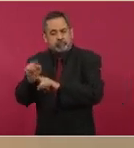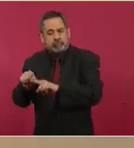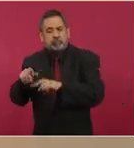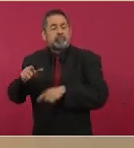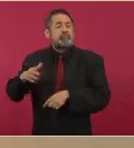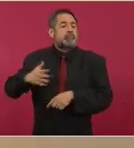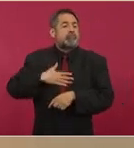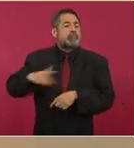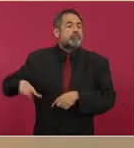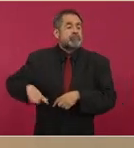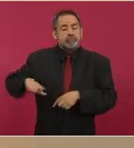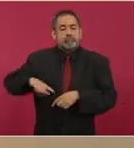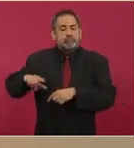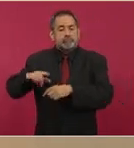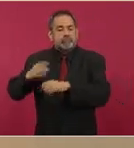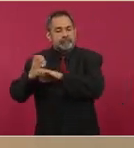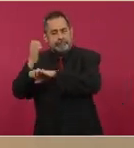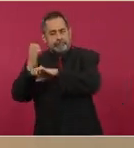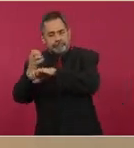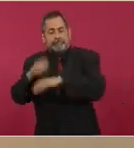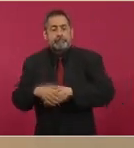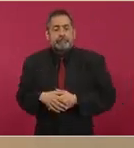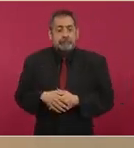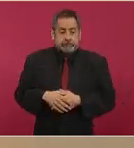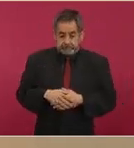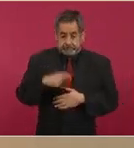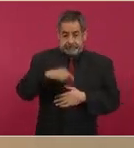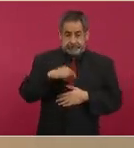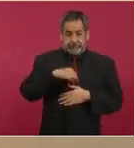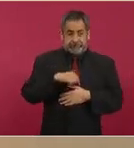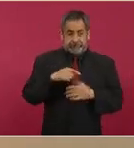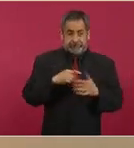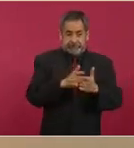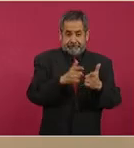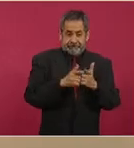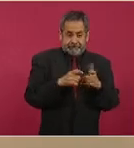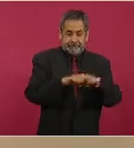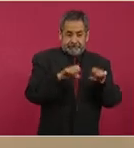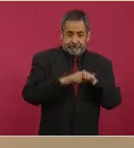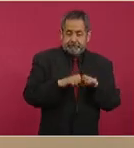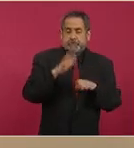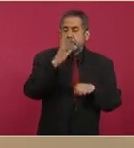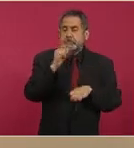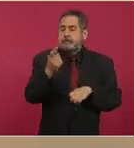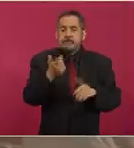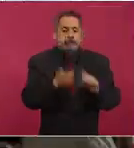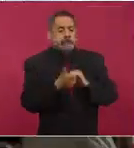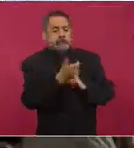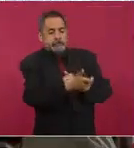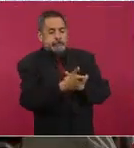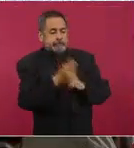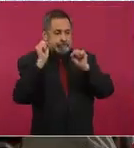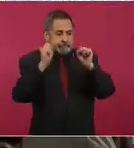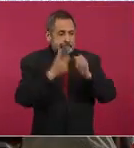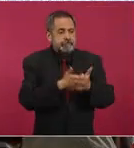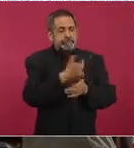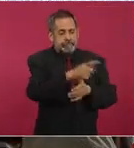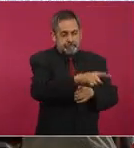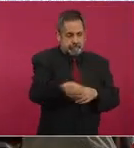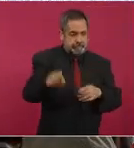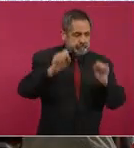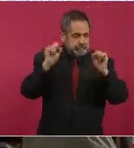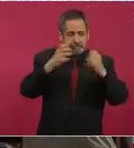pública. Los clubs no podrán dar ningún apoyo económico en especie a los grupos de animación